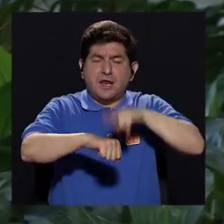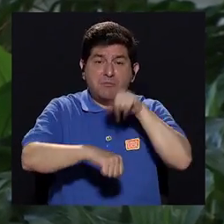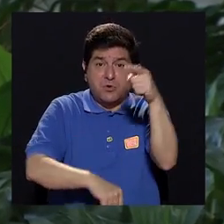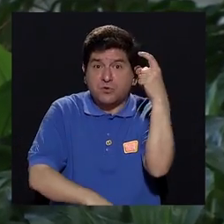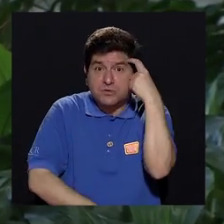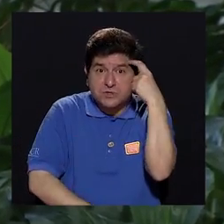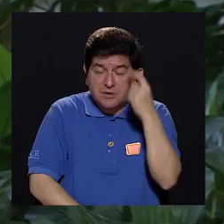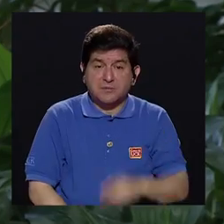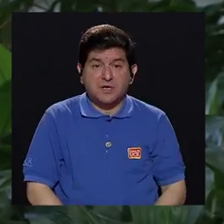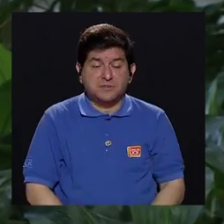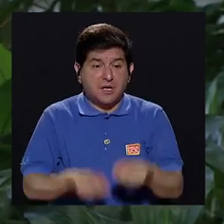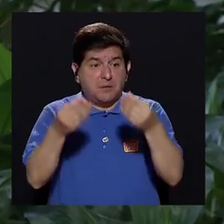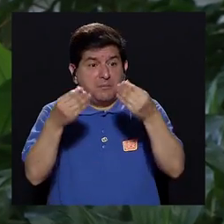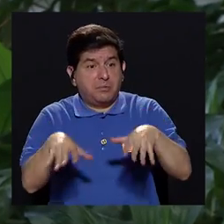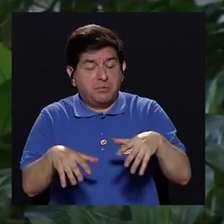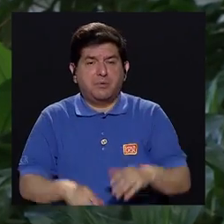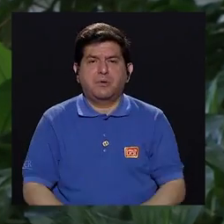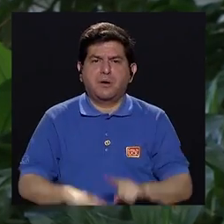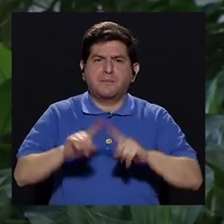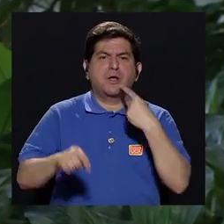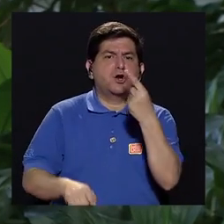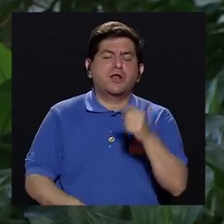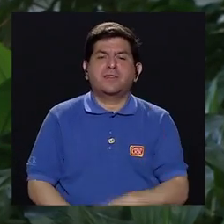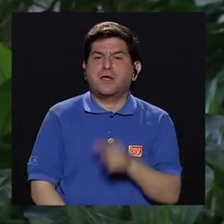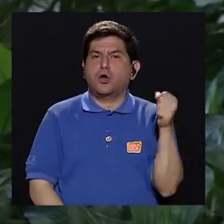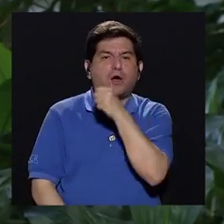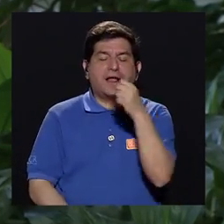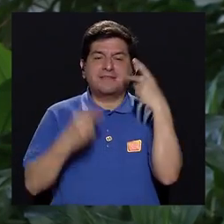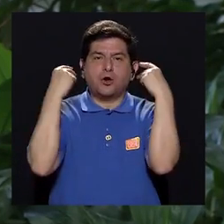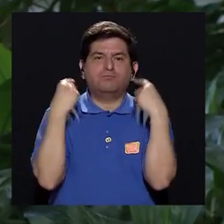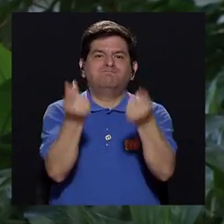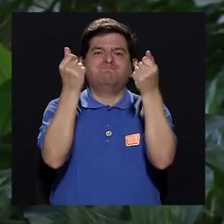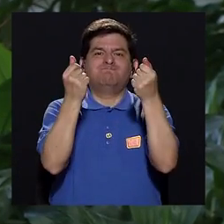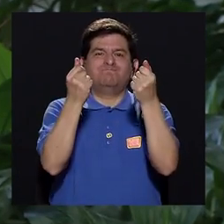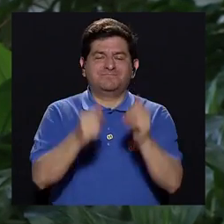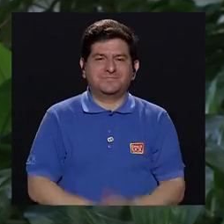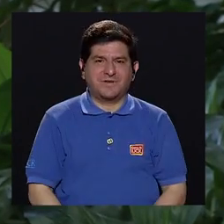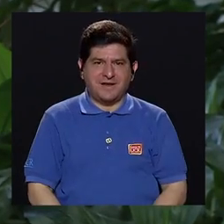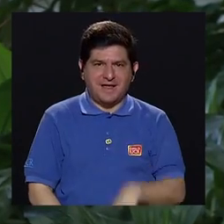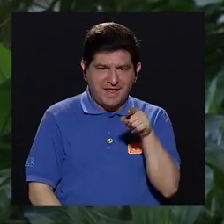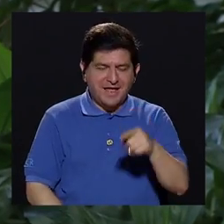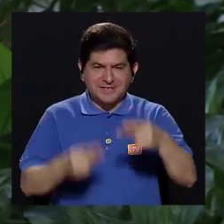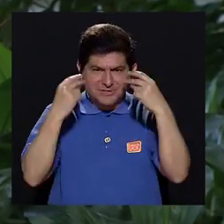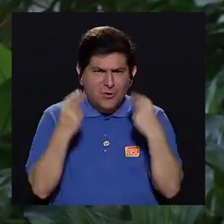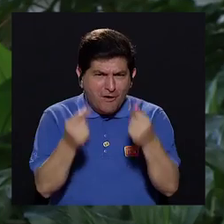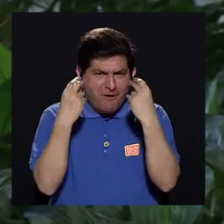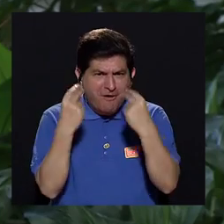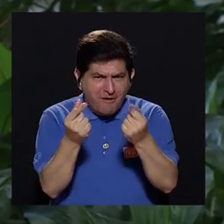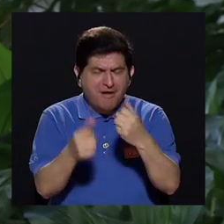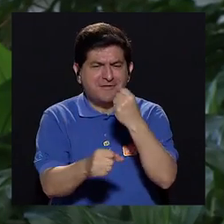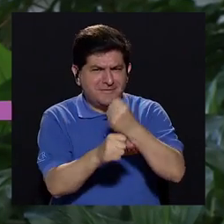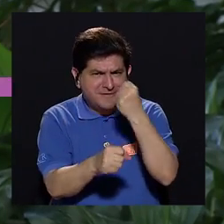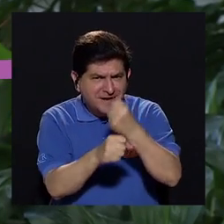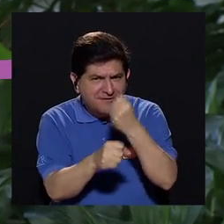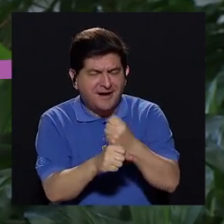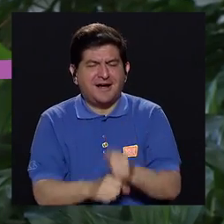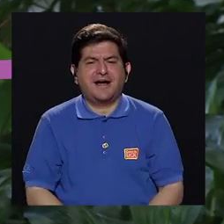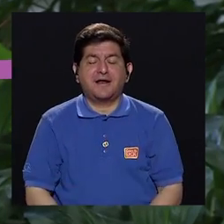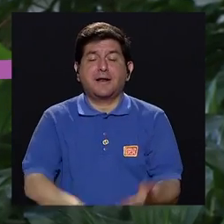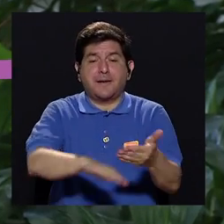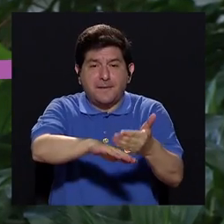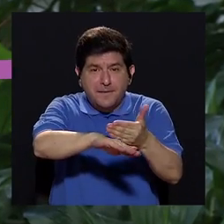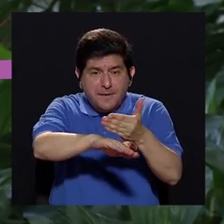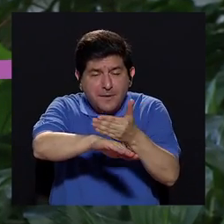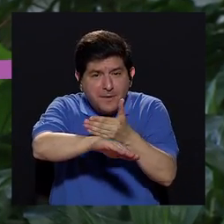y ustedes lo piensan, se quedan perdidos. Pero si yo le digo, bueno, cántelo, lo sueltan de un solo. Entonces, eso que es automatismo, empezamos a trabajar eso para que vaya